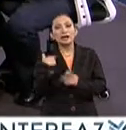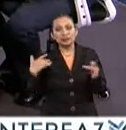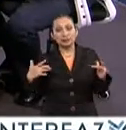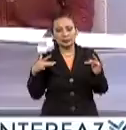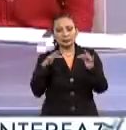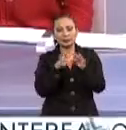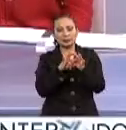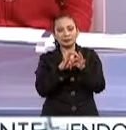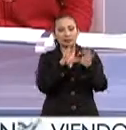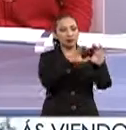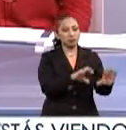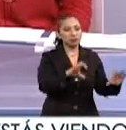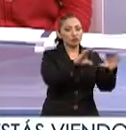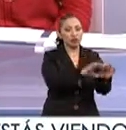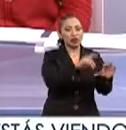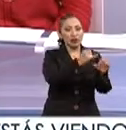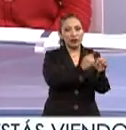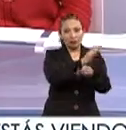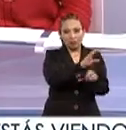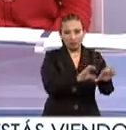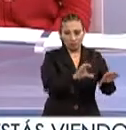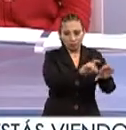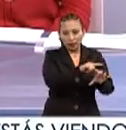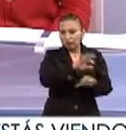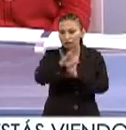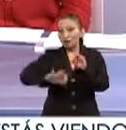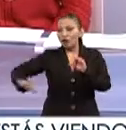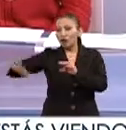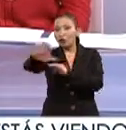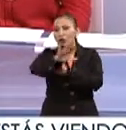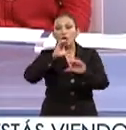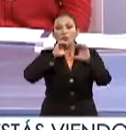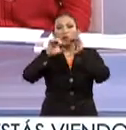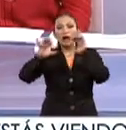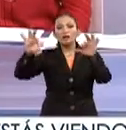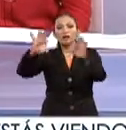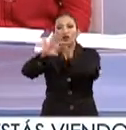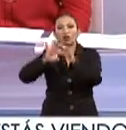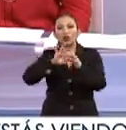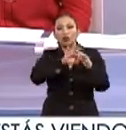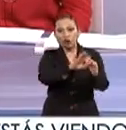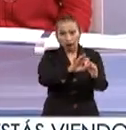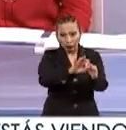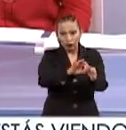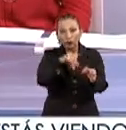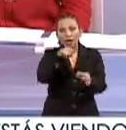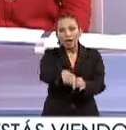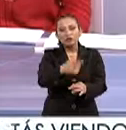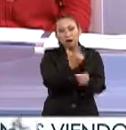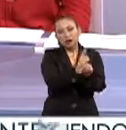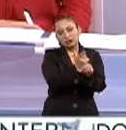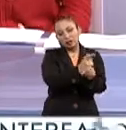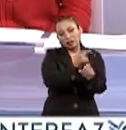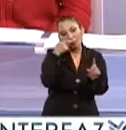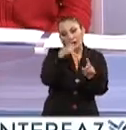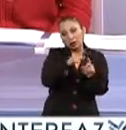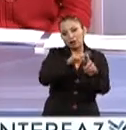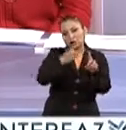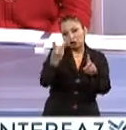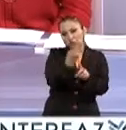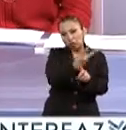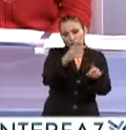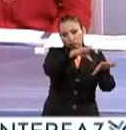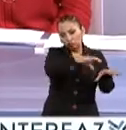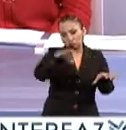enlace entre el cómputo y la informática y todo lo que son las comunicaciones. Básicamente, es una carrera que contempla ambos mundos